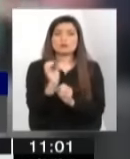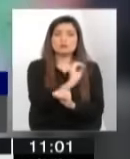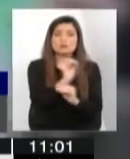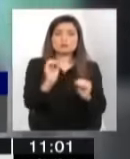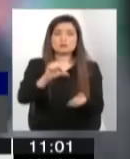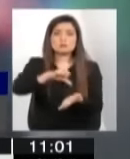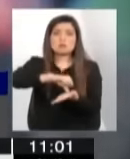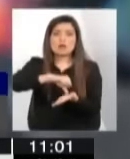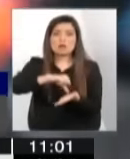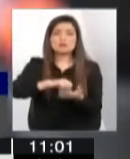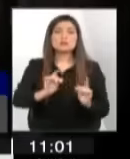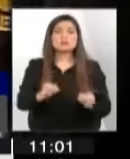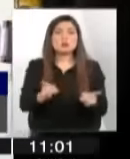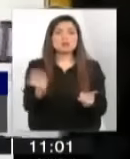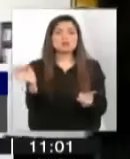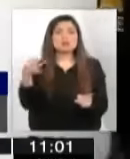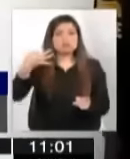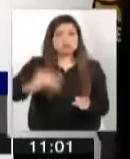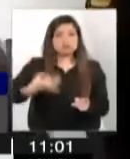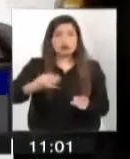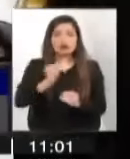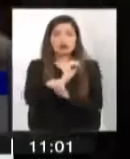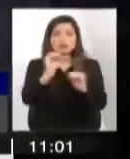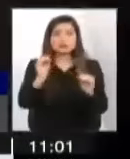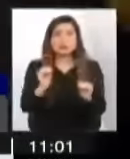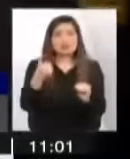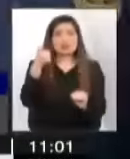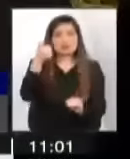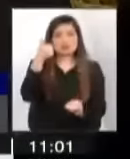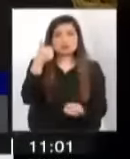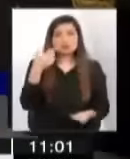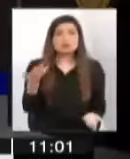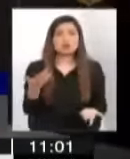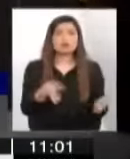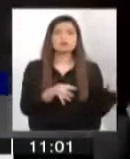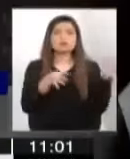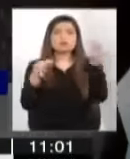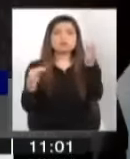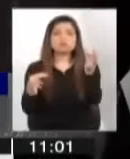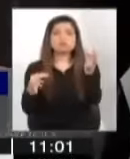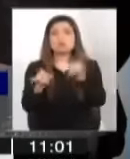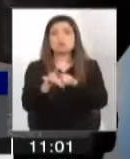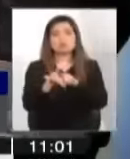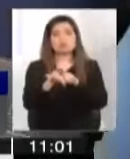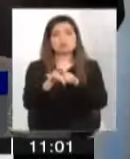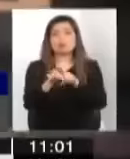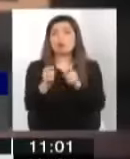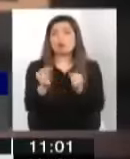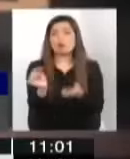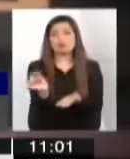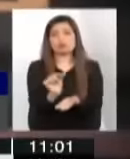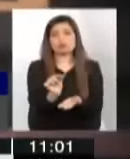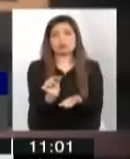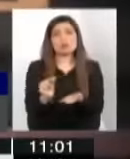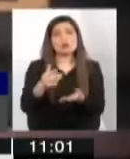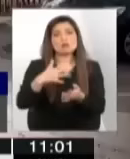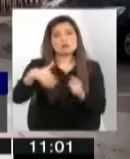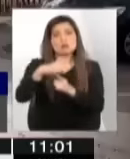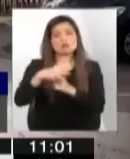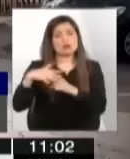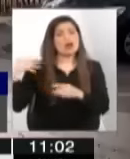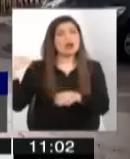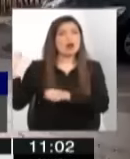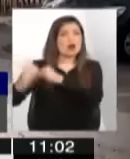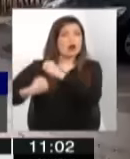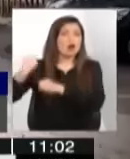que, como lo señaló la directora del Servicio Nacional de Menores, se estaba entregando un informe pormenorizado de una situación que se arrastra desde hace varios